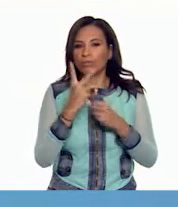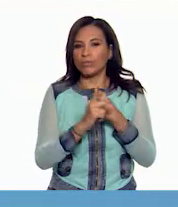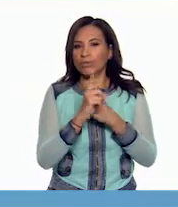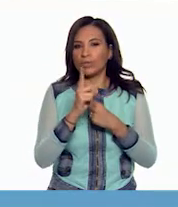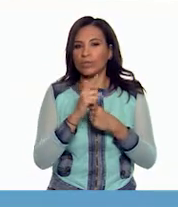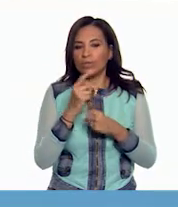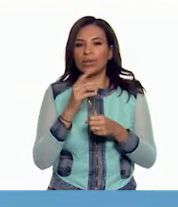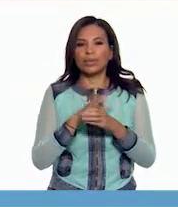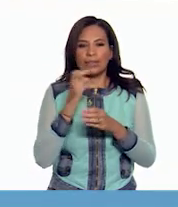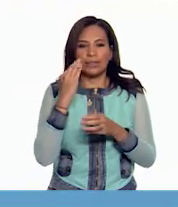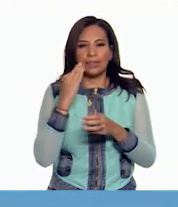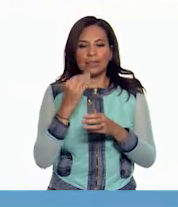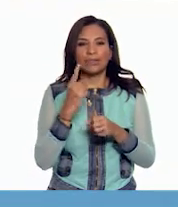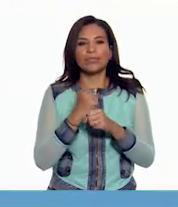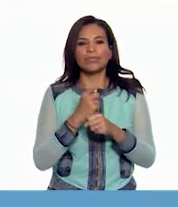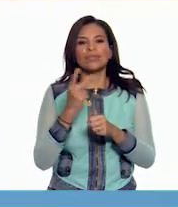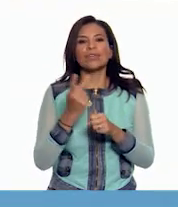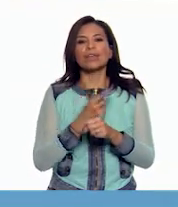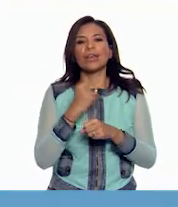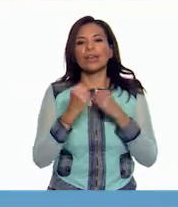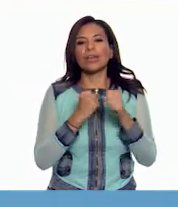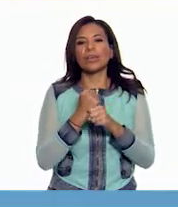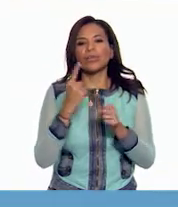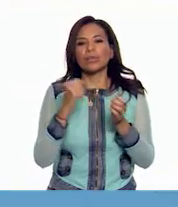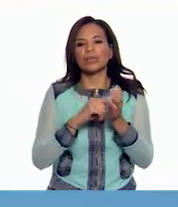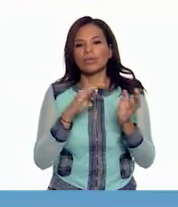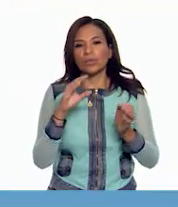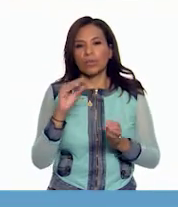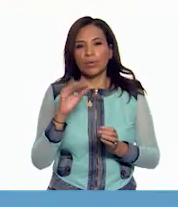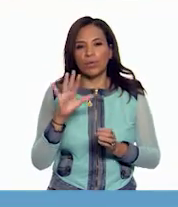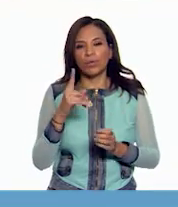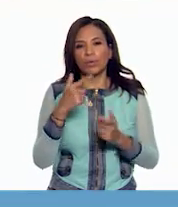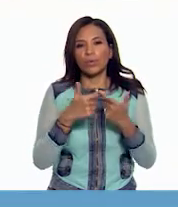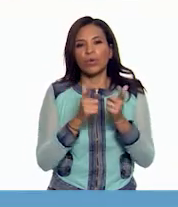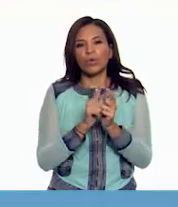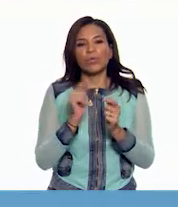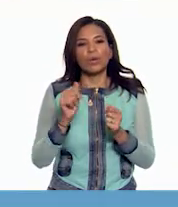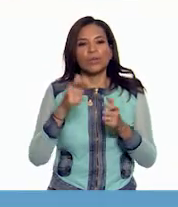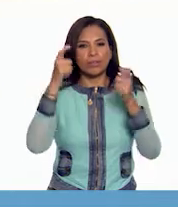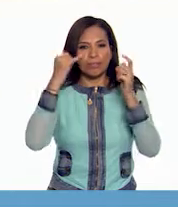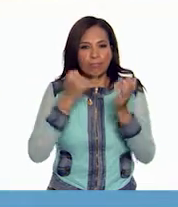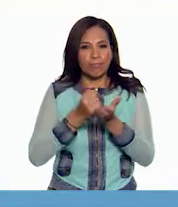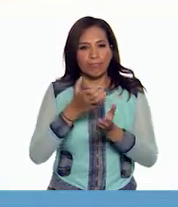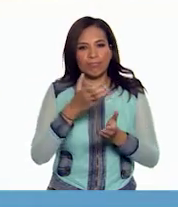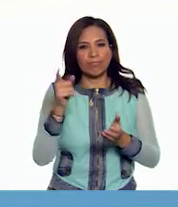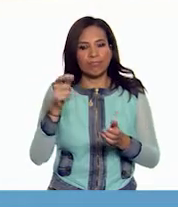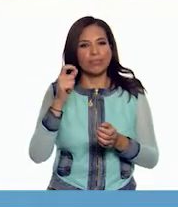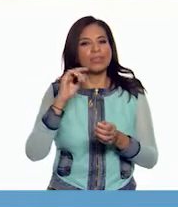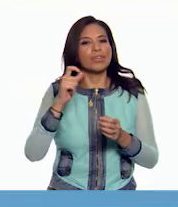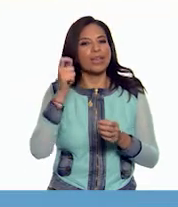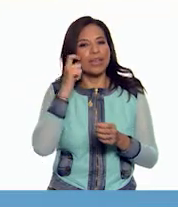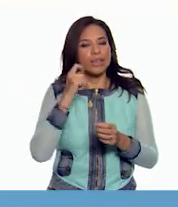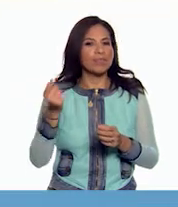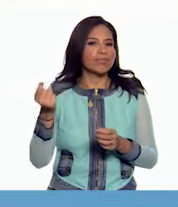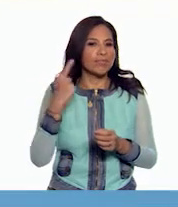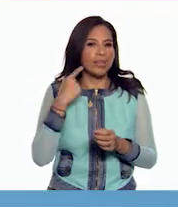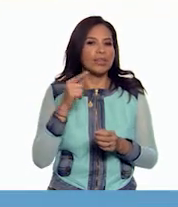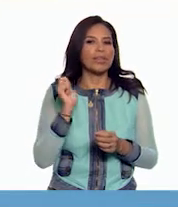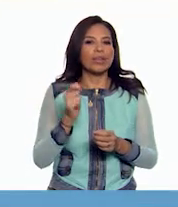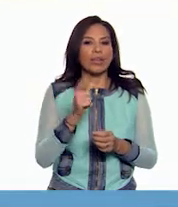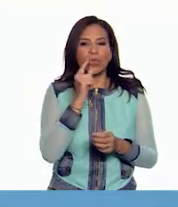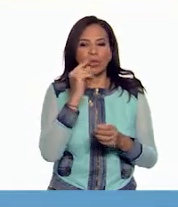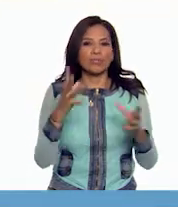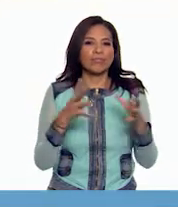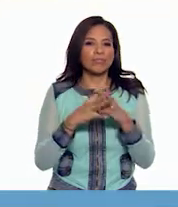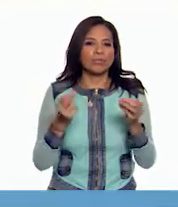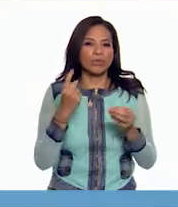El primero sucedió en el año de 1995 cuando un grupo de campesinos guerrerenses fue asesinado por policías que investigaban la